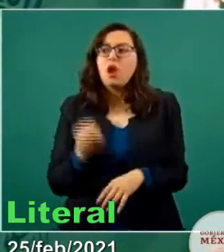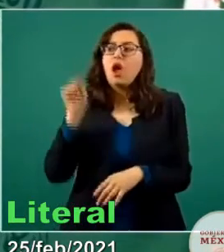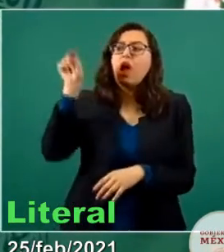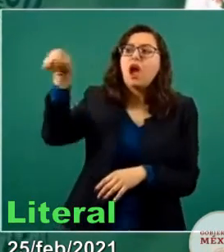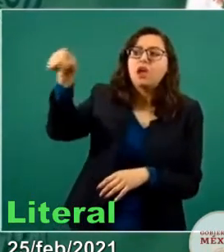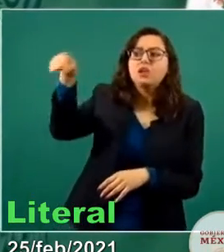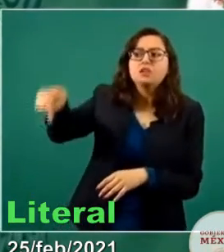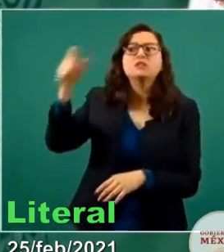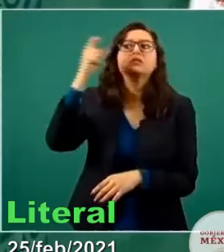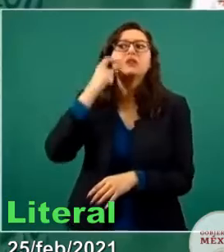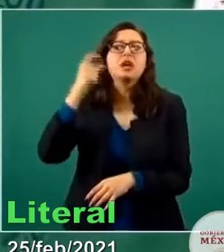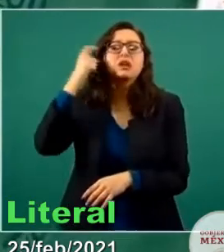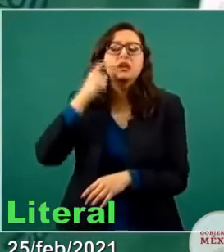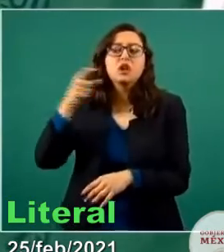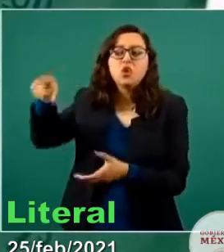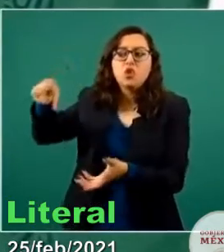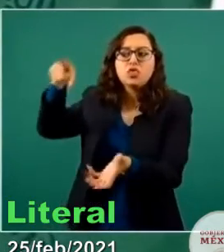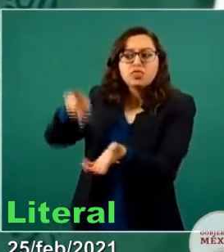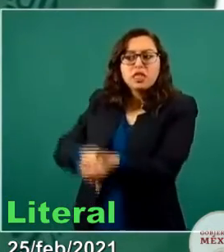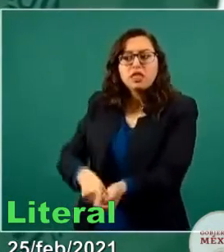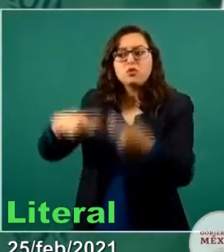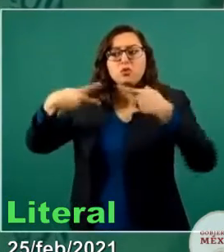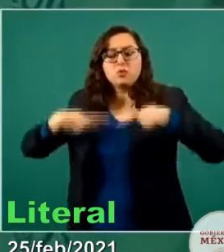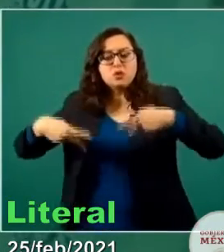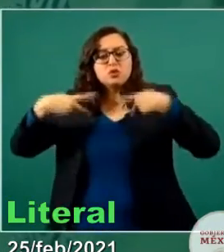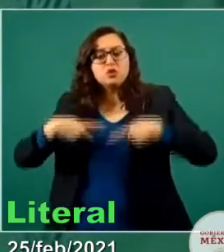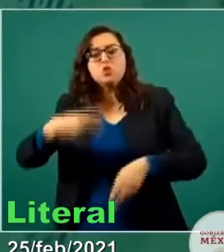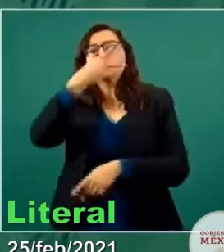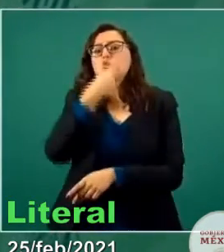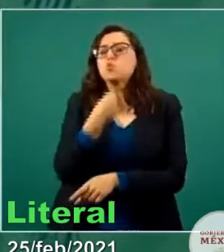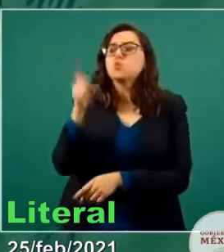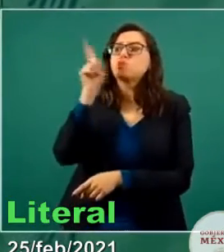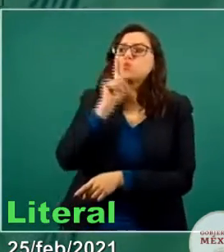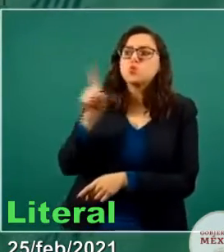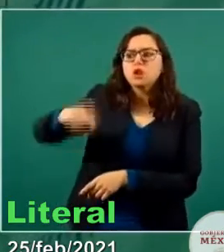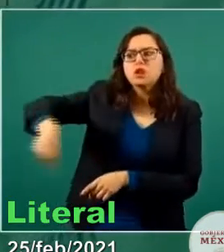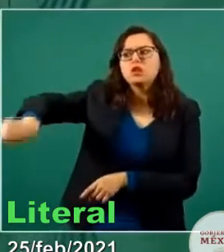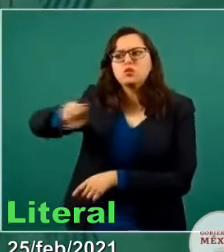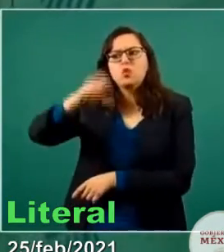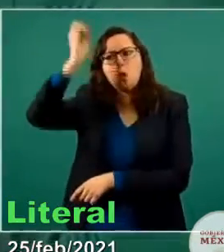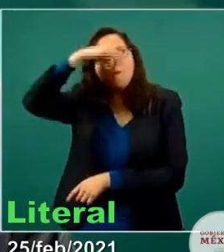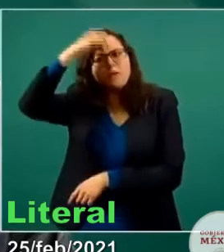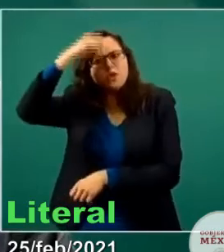las mujeres, los hombres de Guerrero, y la ley.